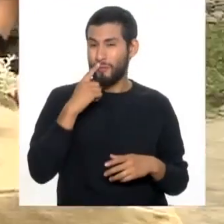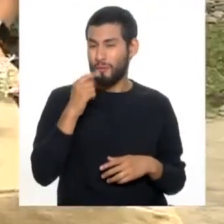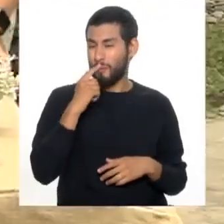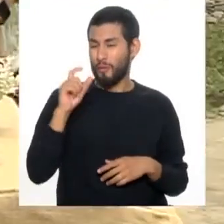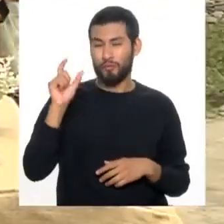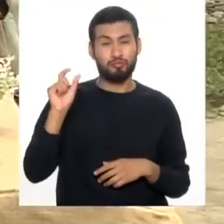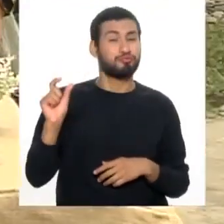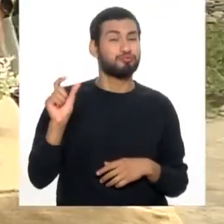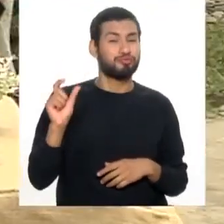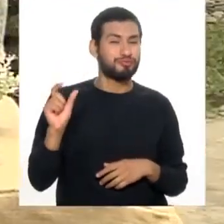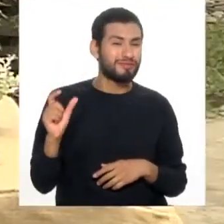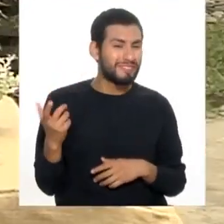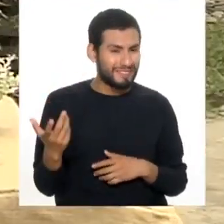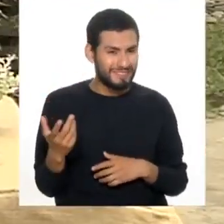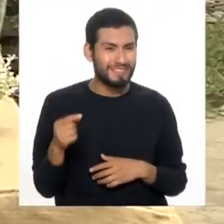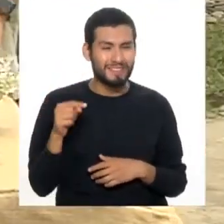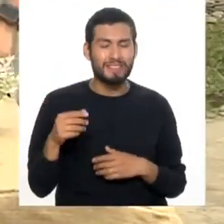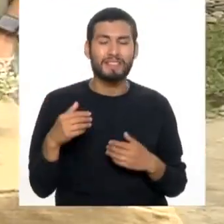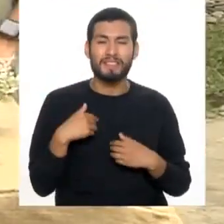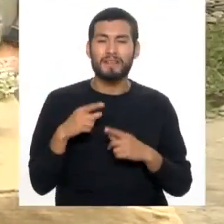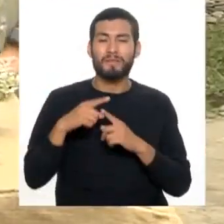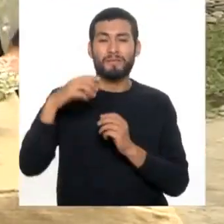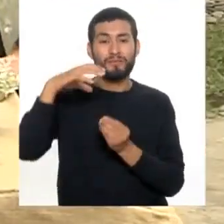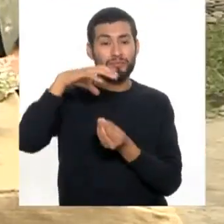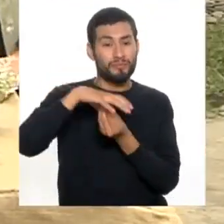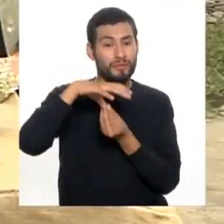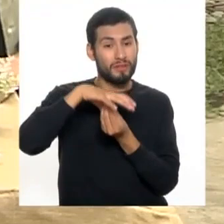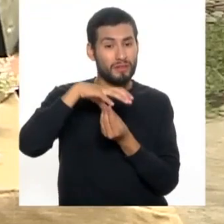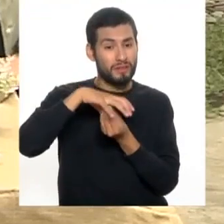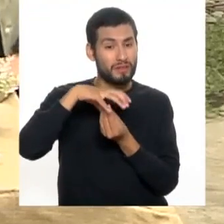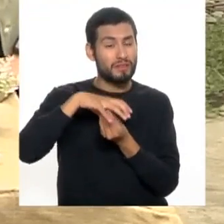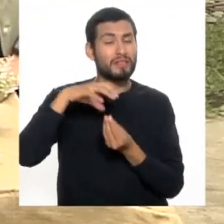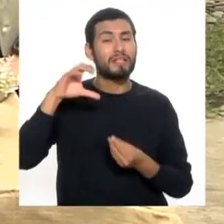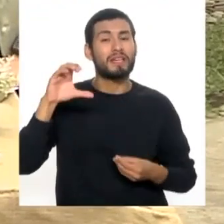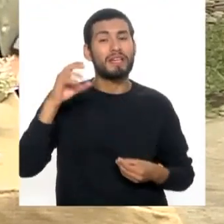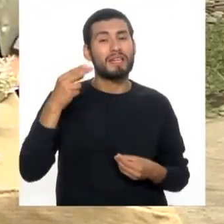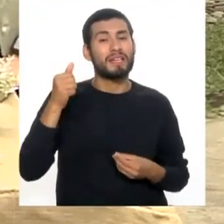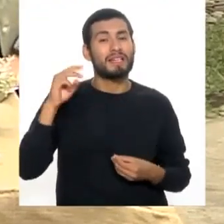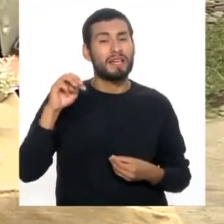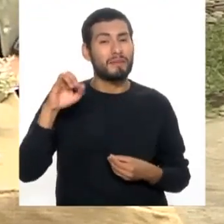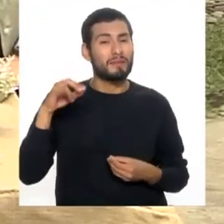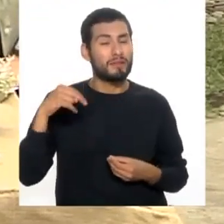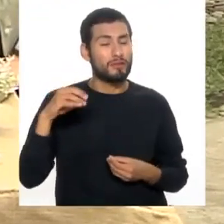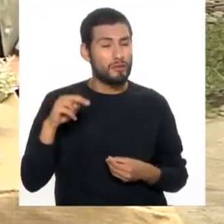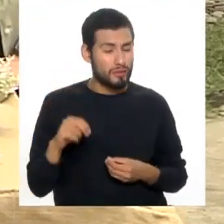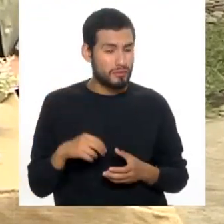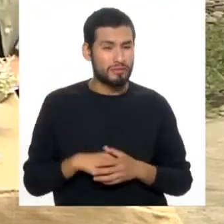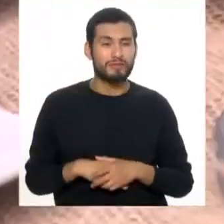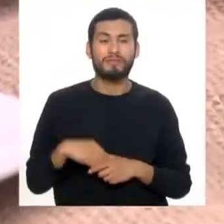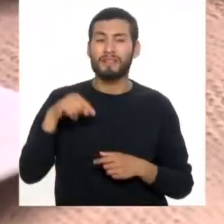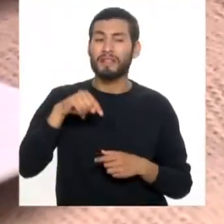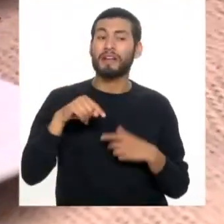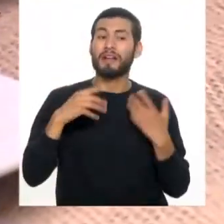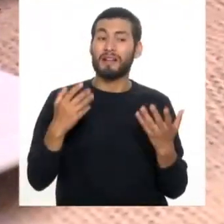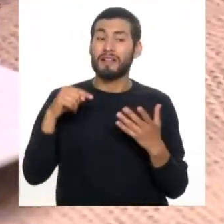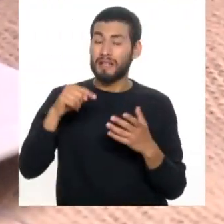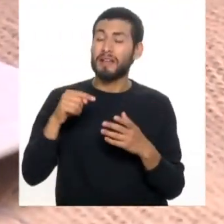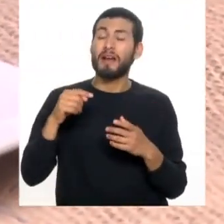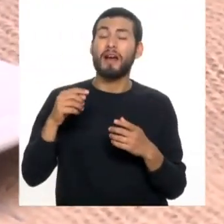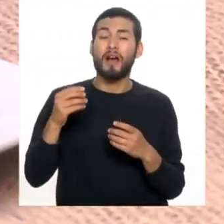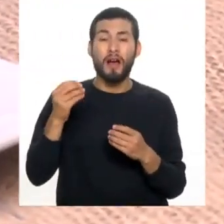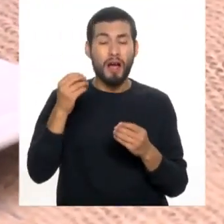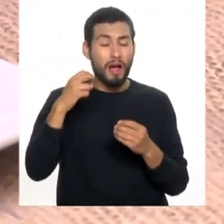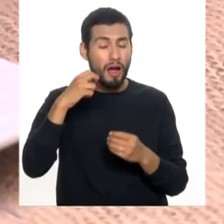100 gramos. Entonces, tienes los champiñones también. Y de la proteína, y de la proteína tienes 100 gramos en la mañana,